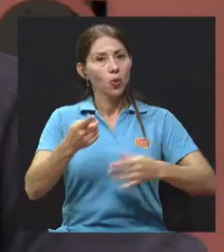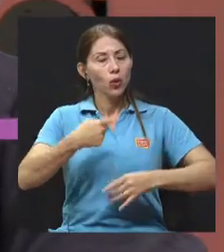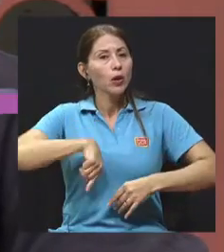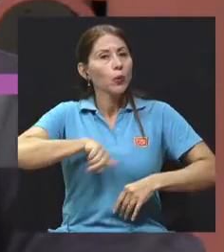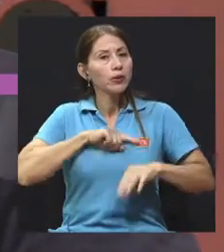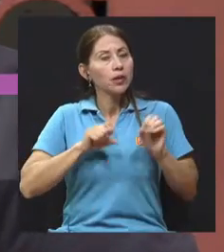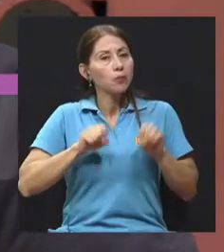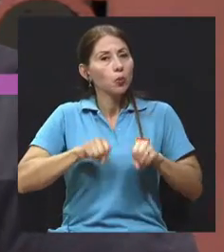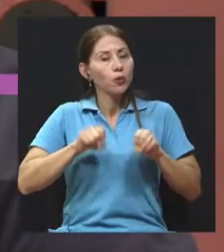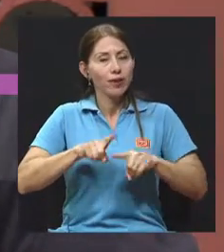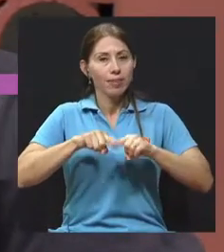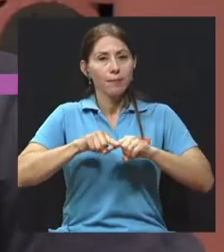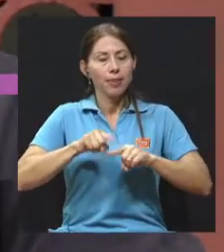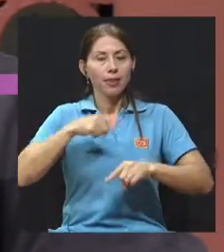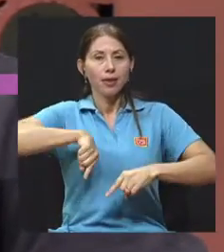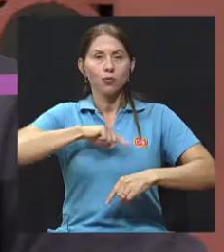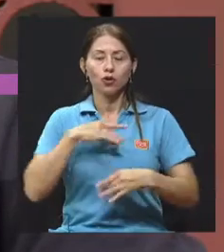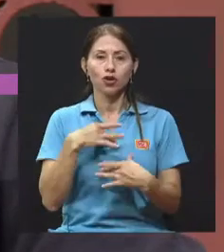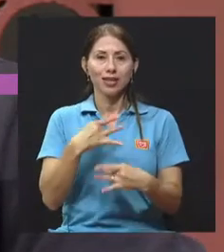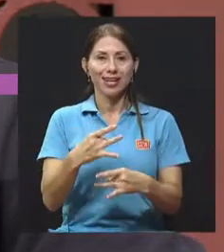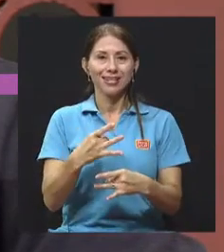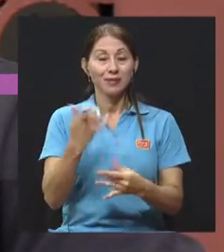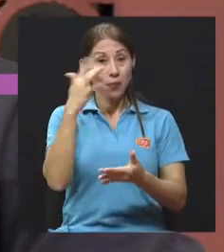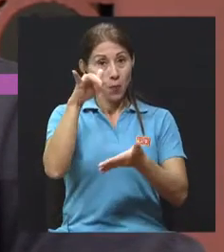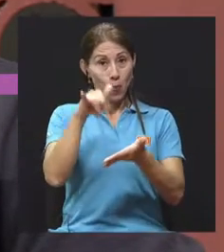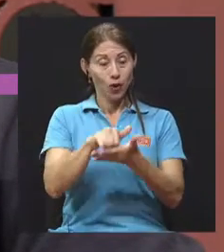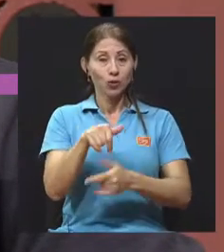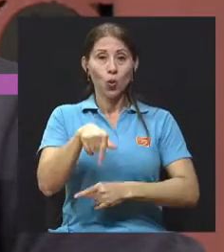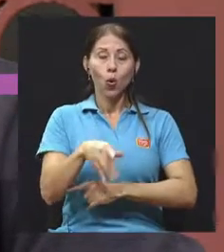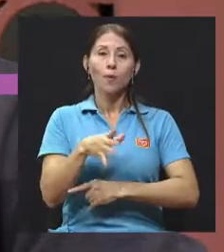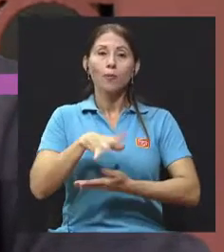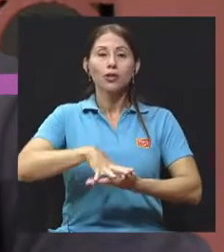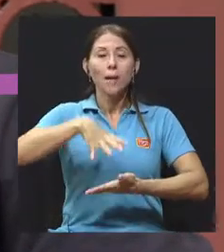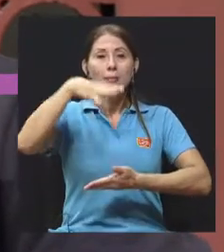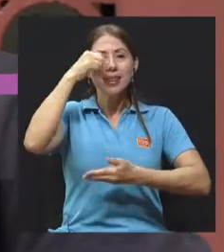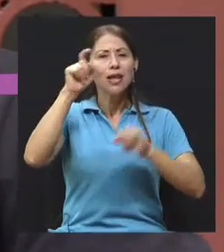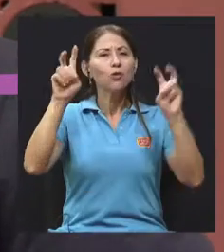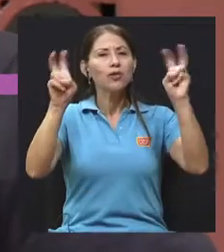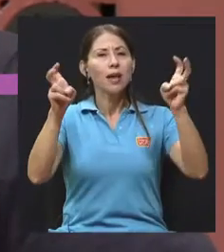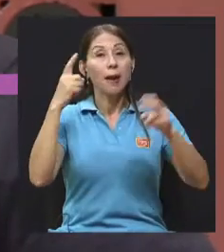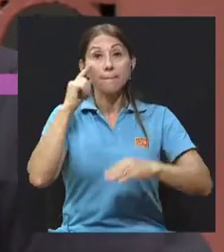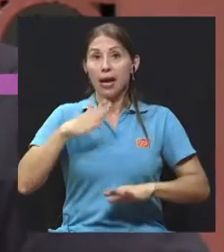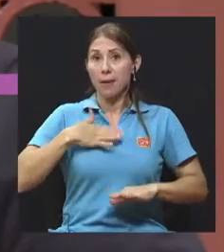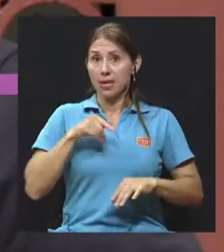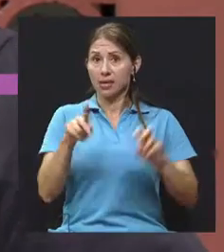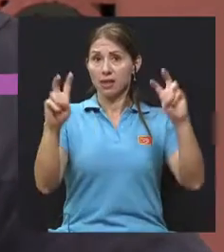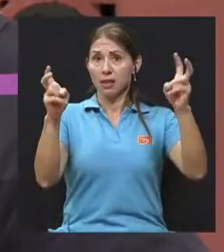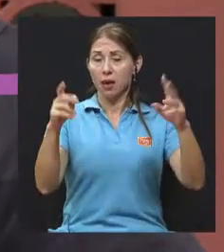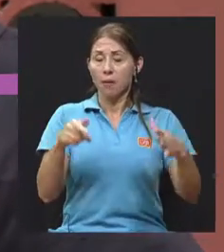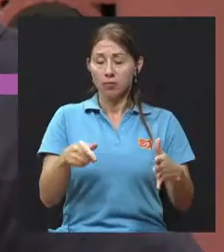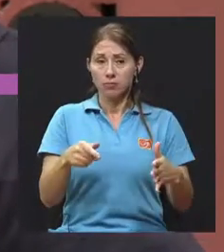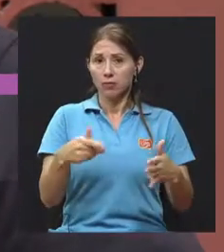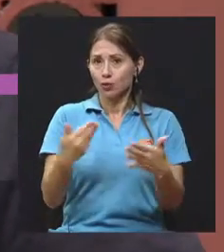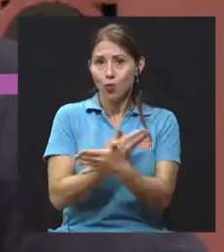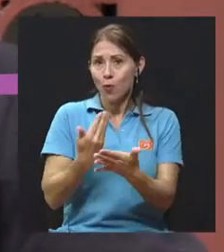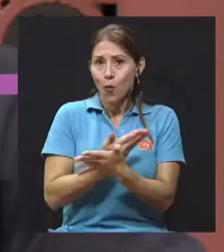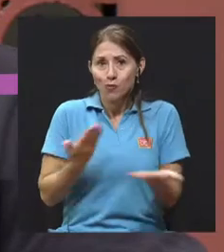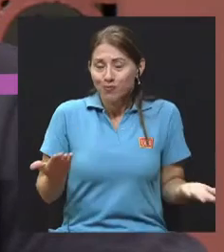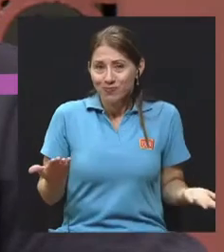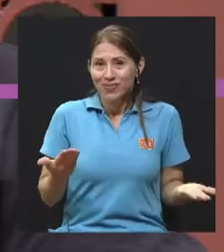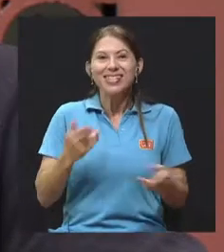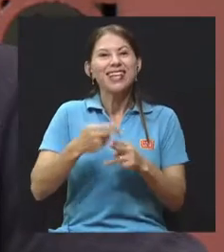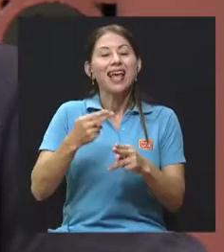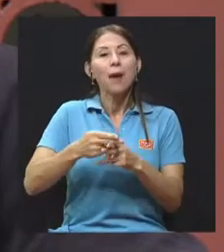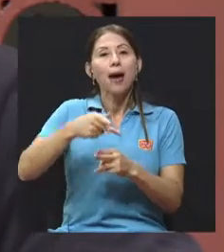y de nuestros intereses. Y es por esto que el día de hoy vamos a aprender sobre un tema que para mí, pues, es totalmente nuevo